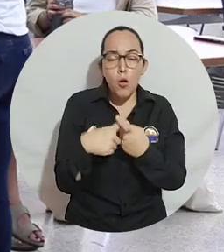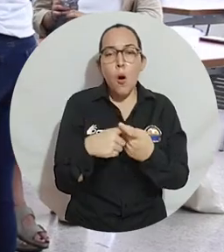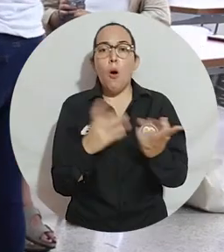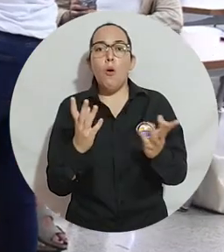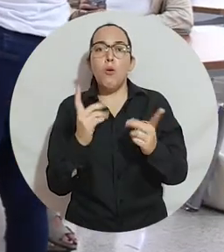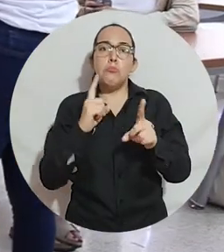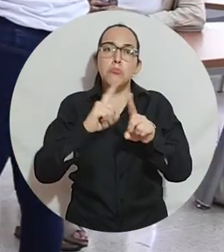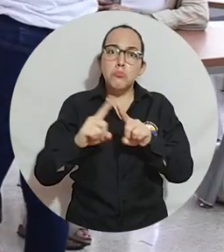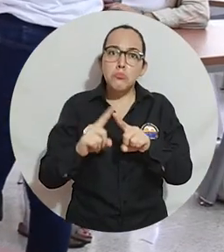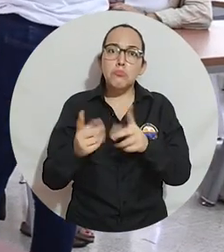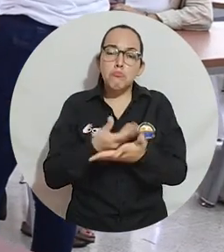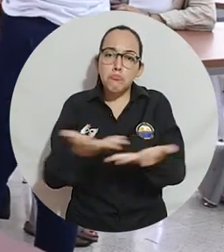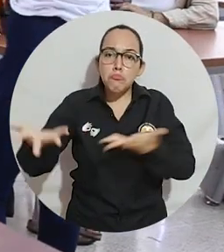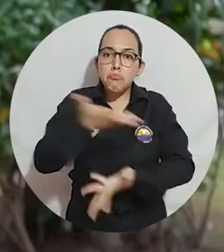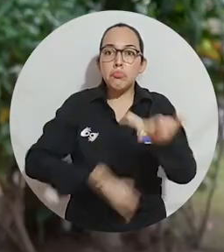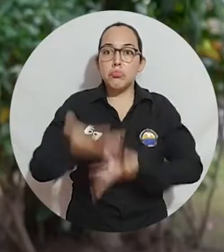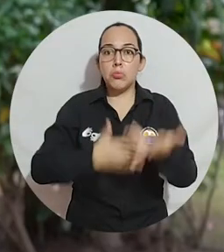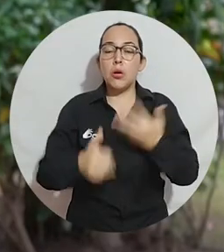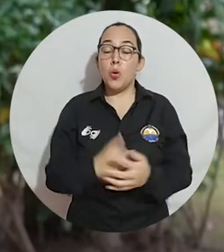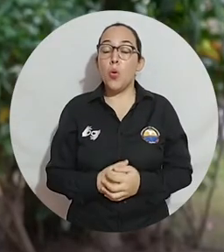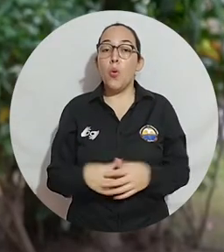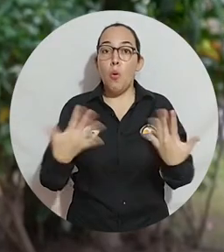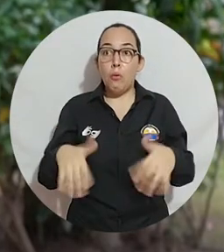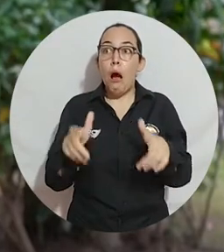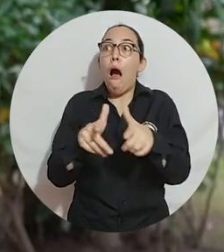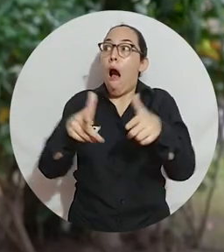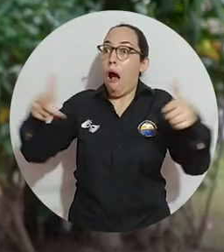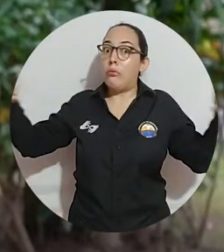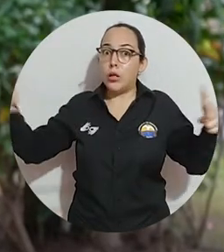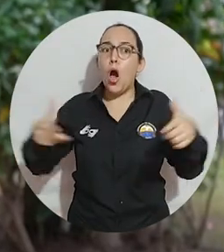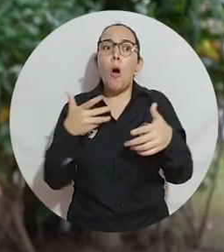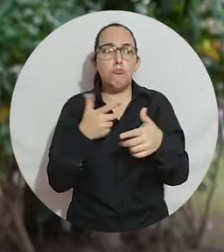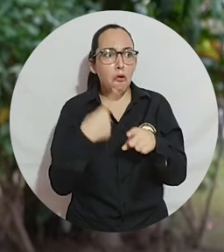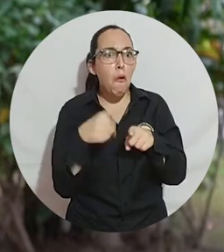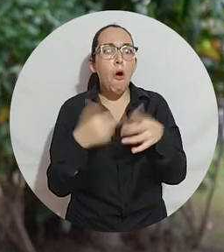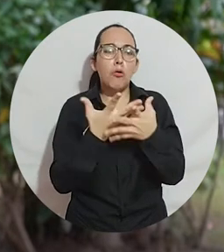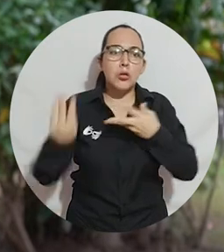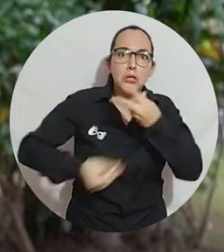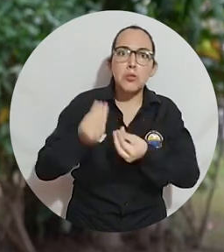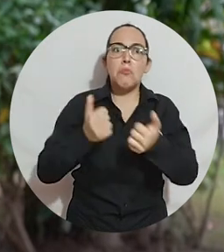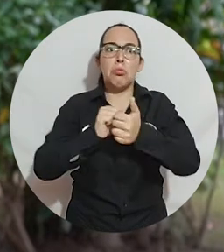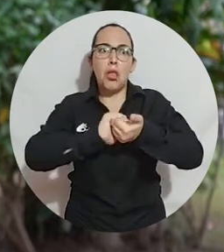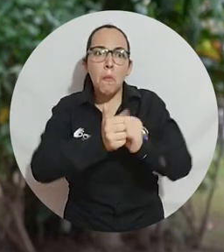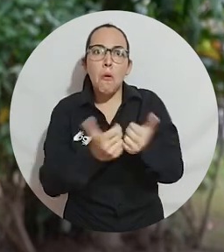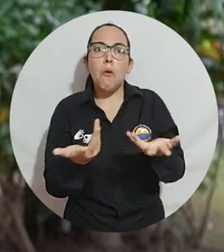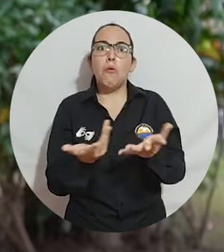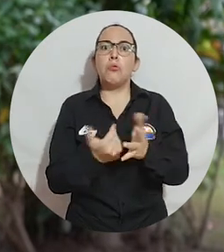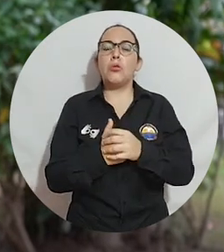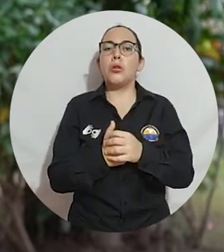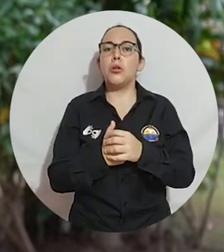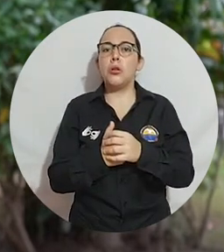también hacer algunos créditos en la universidad. Me parece grande y hay muchas cosas que hacer, deporte,